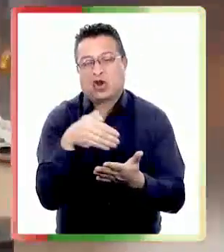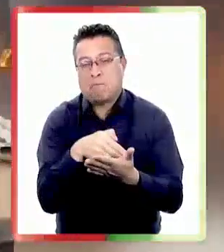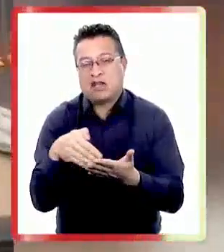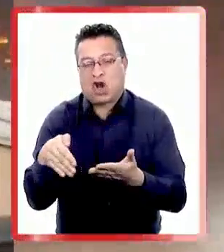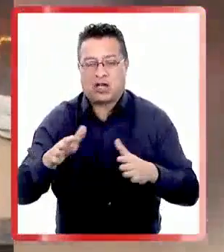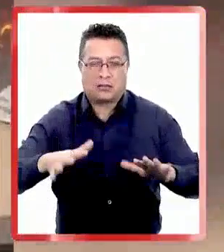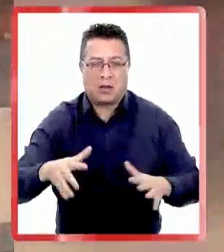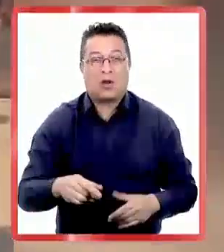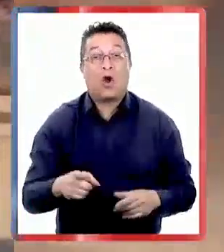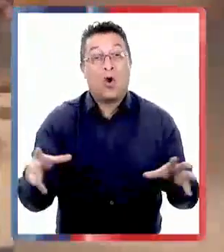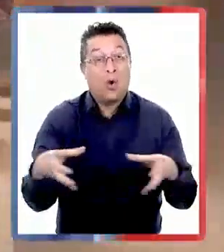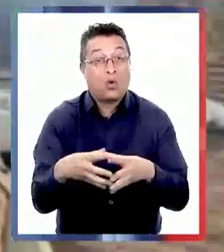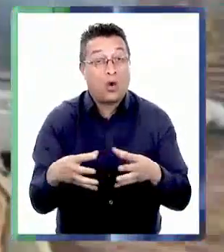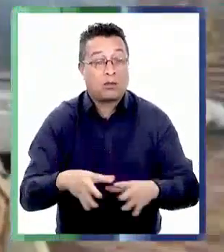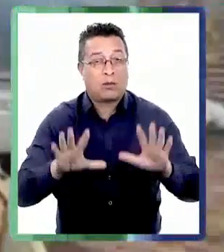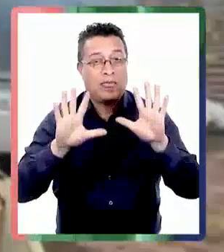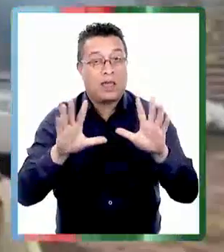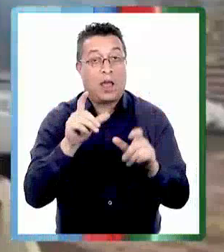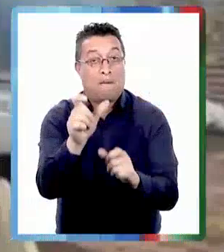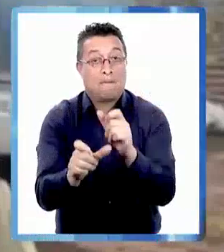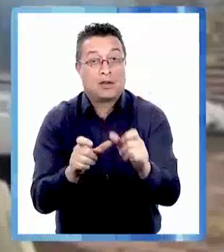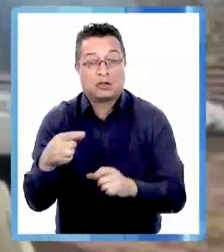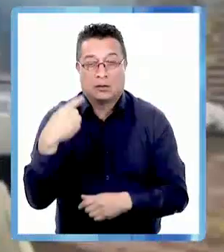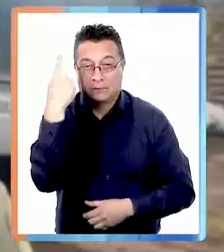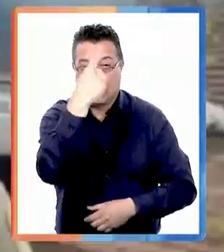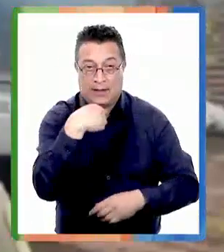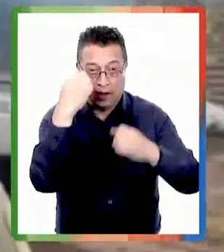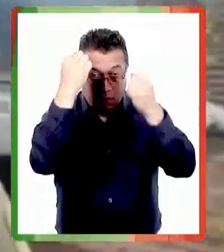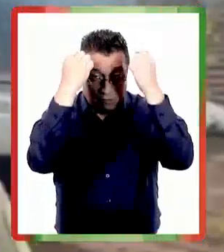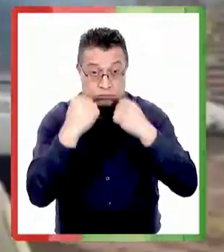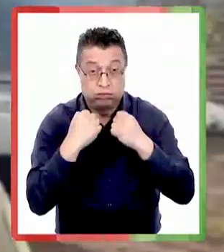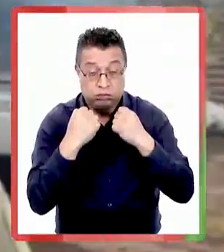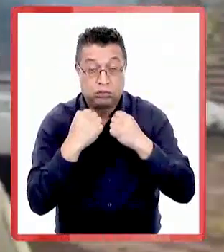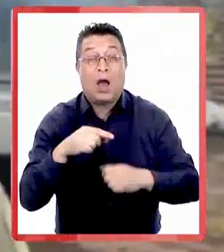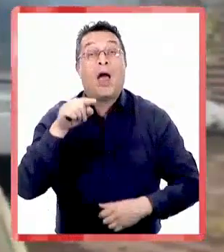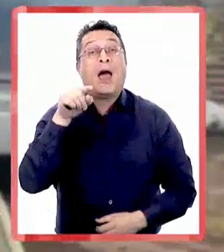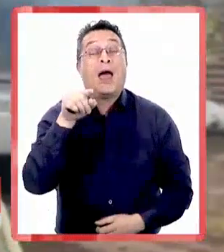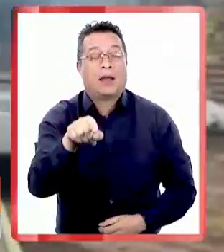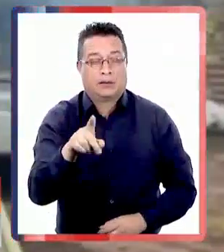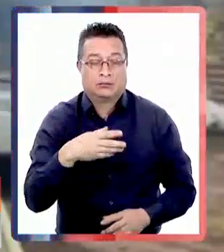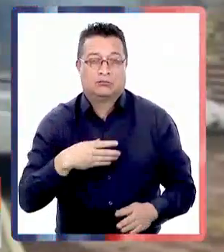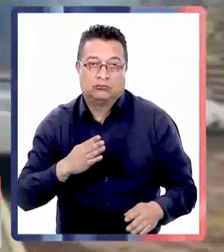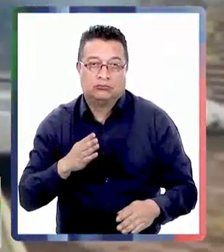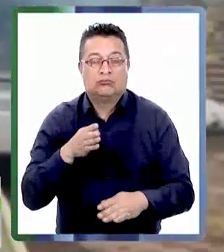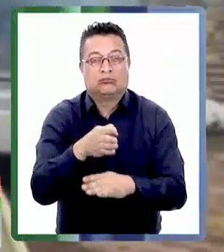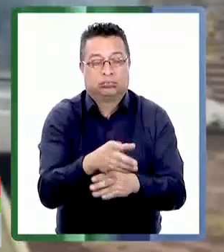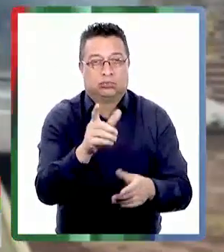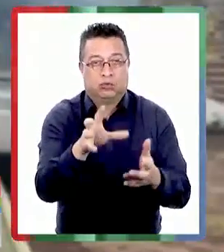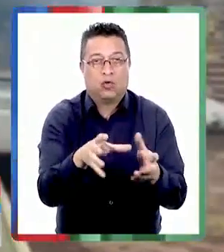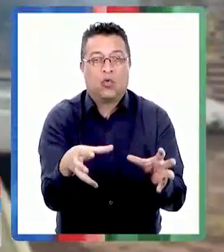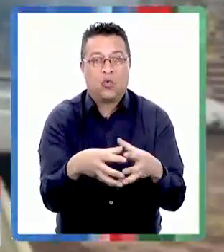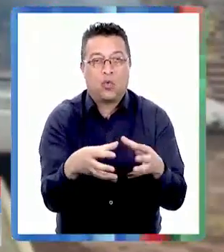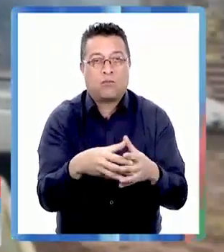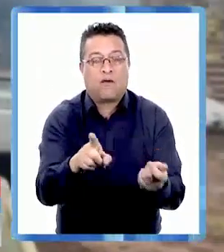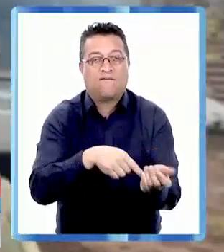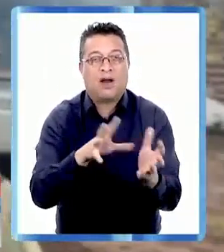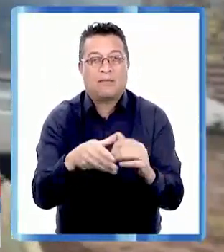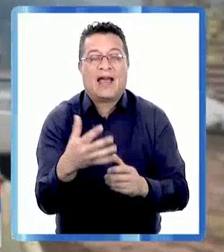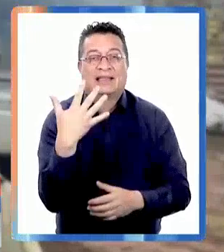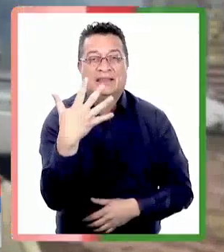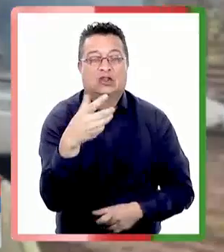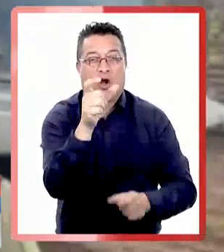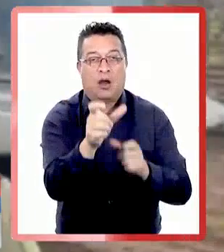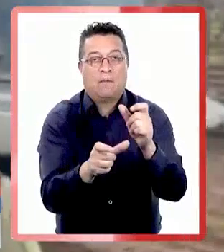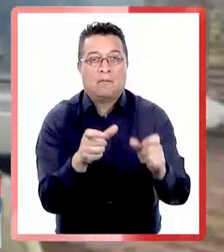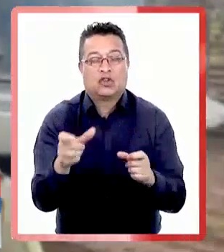600 millones de pesos un grupo de 10 individuos a rostro cubierto proceden a intimidar a un grupo familiar de 5